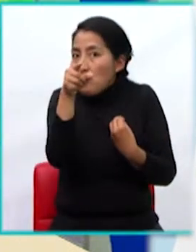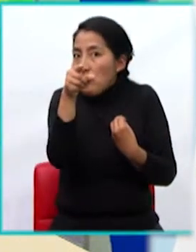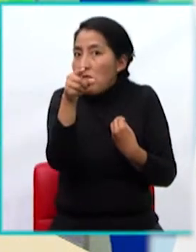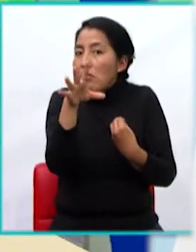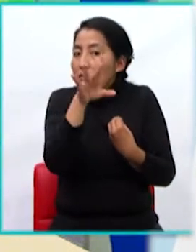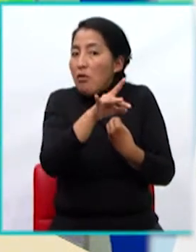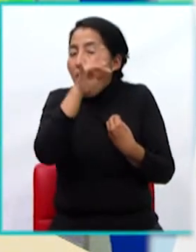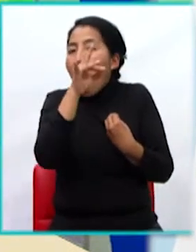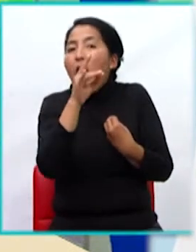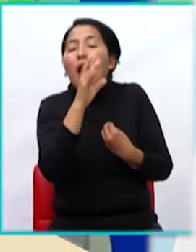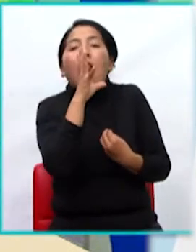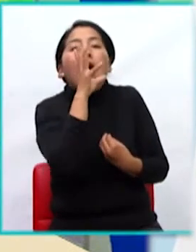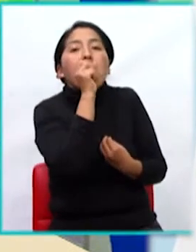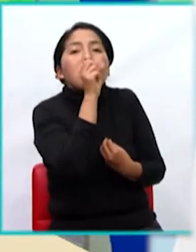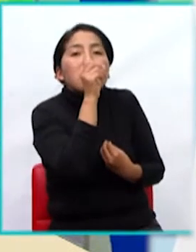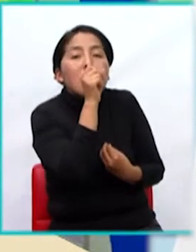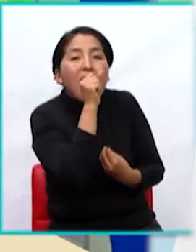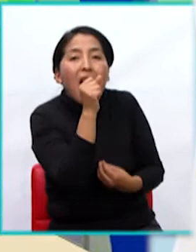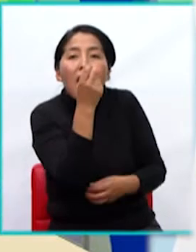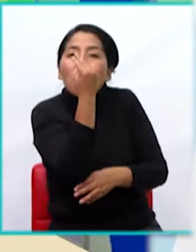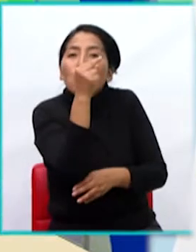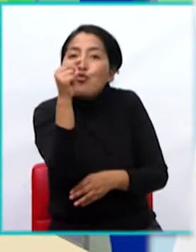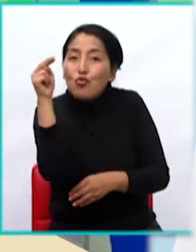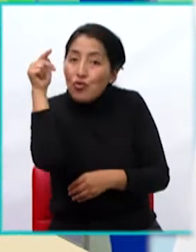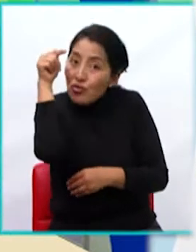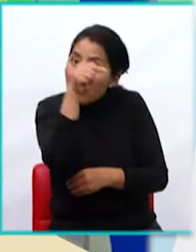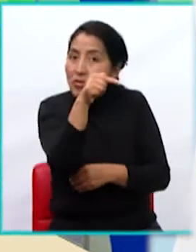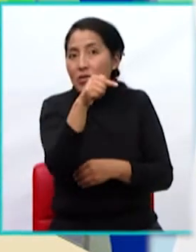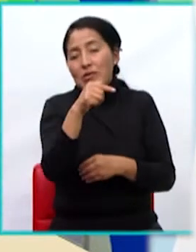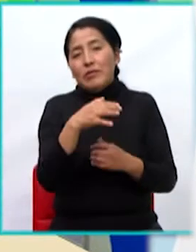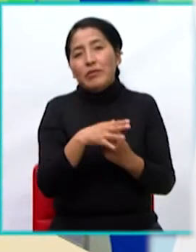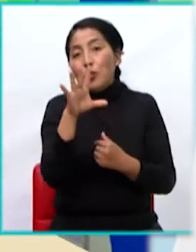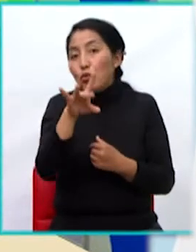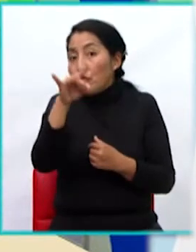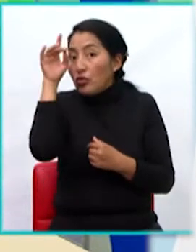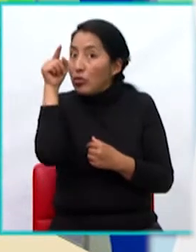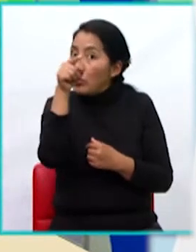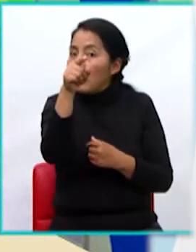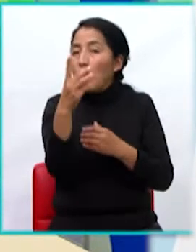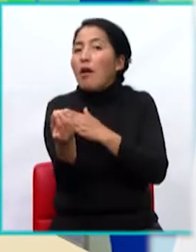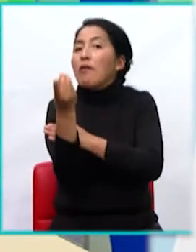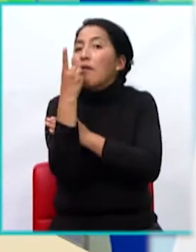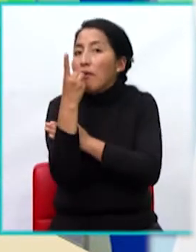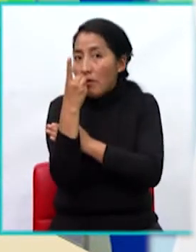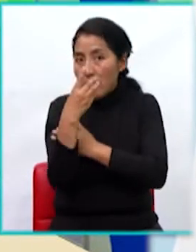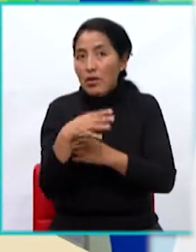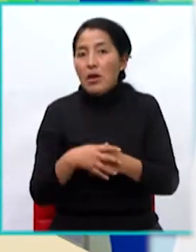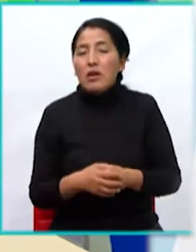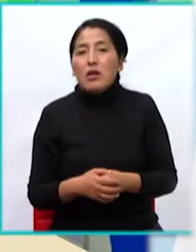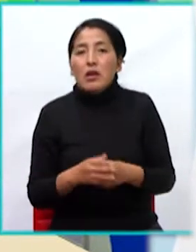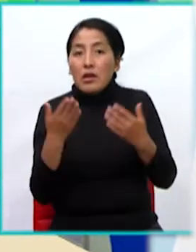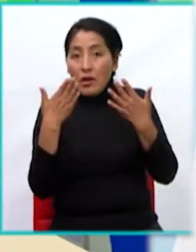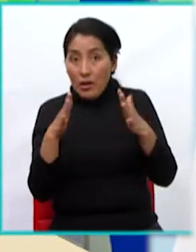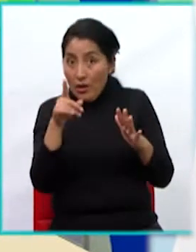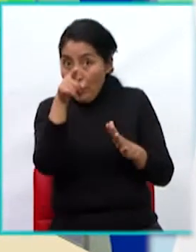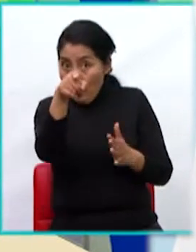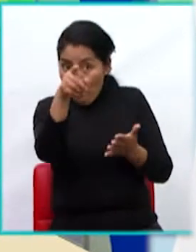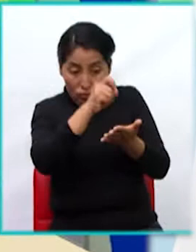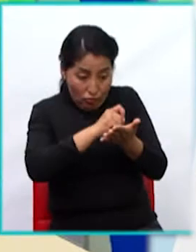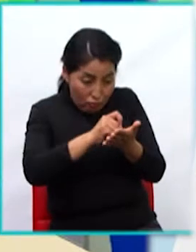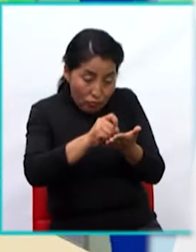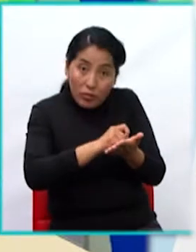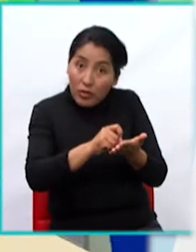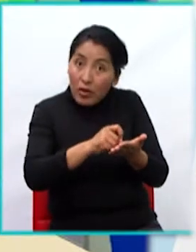jugo de naranja natural. Muy bien. Ahora, otro. Ya estamos anotando, ¿no? Jugo de